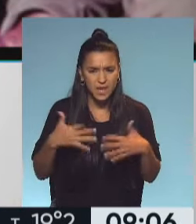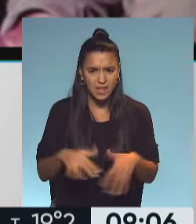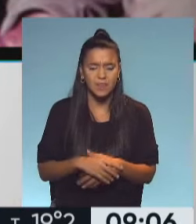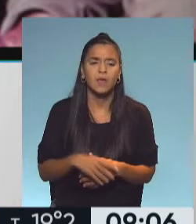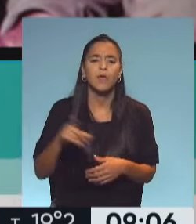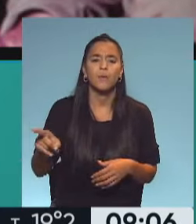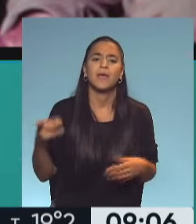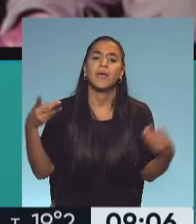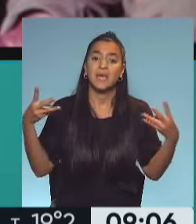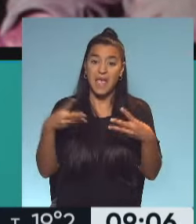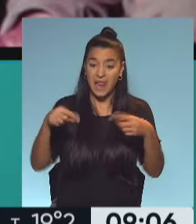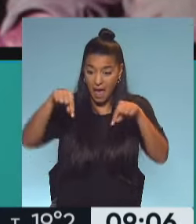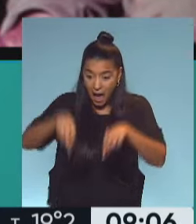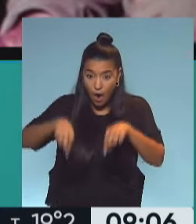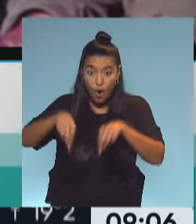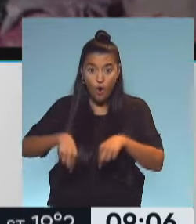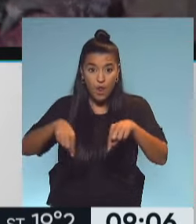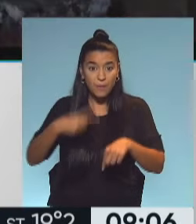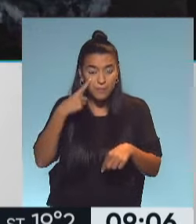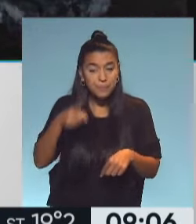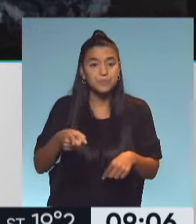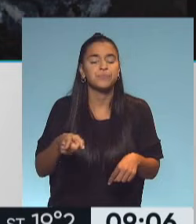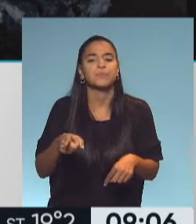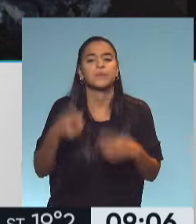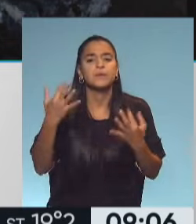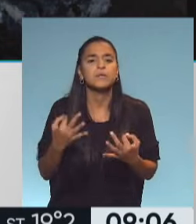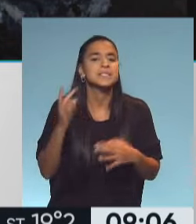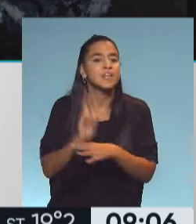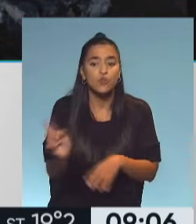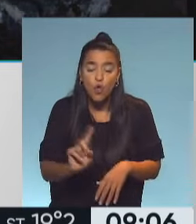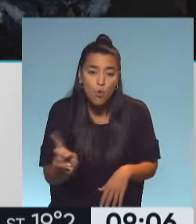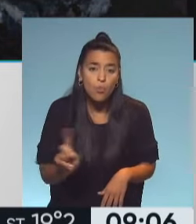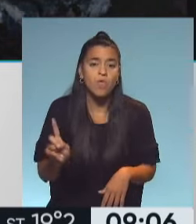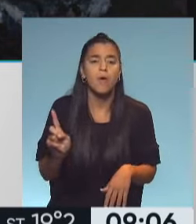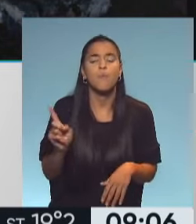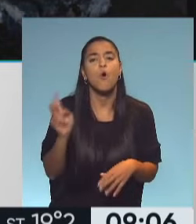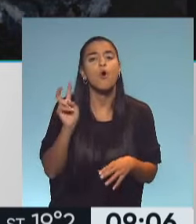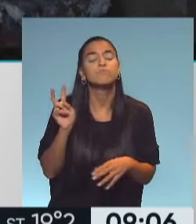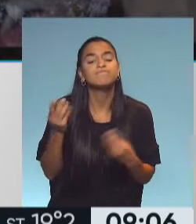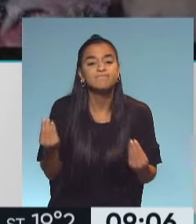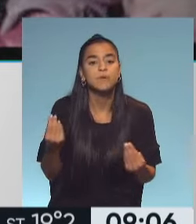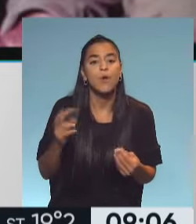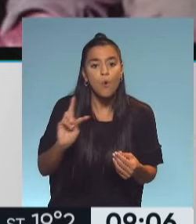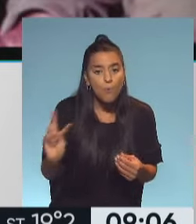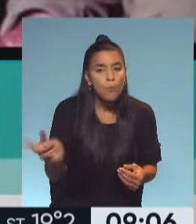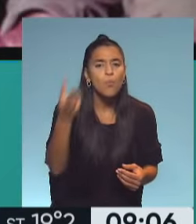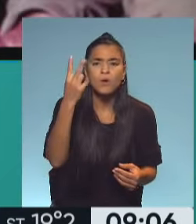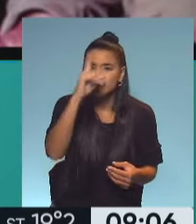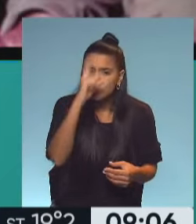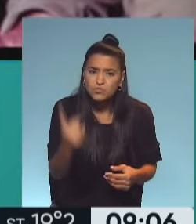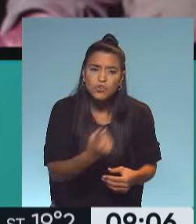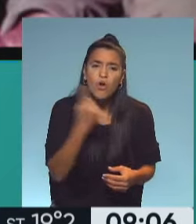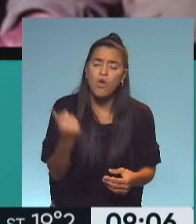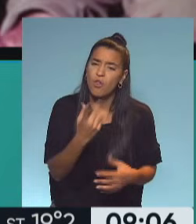guerra que estamos viviendo ahora nos va a llevar, si no nos cuidamos, si nos descuidamos, a una muerte muy sola,